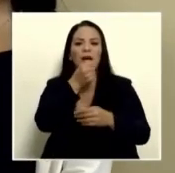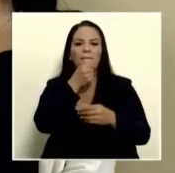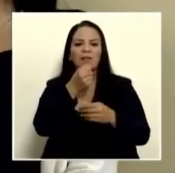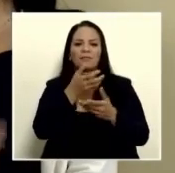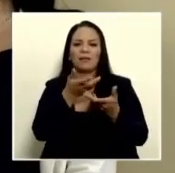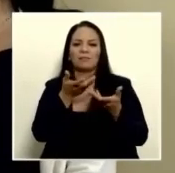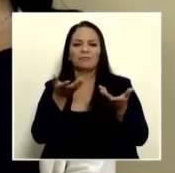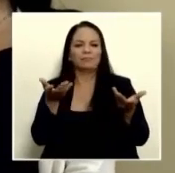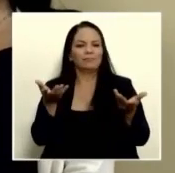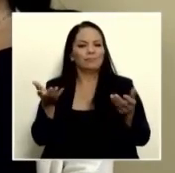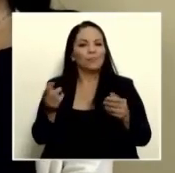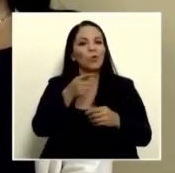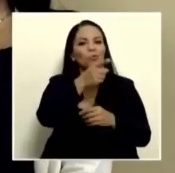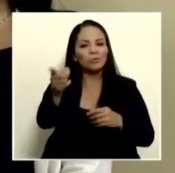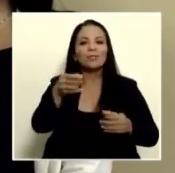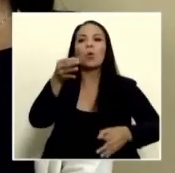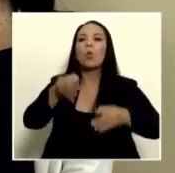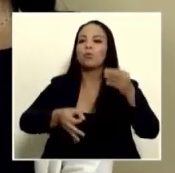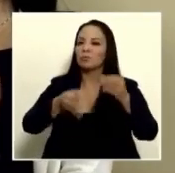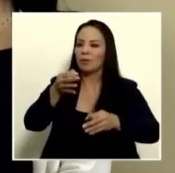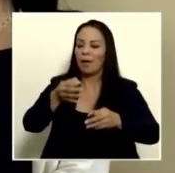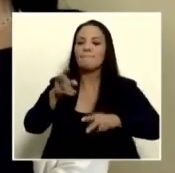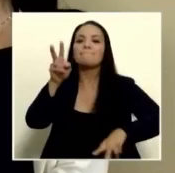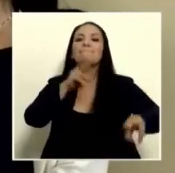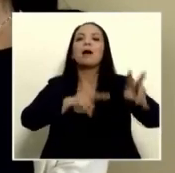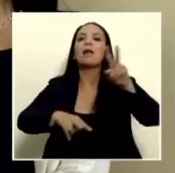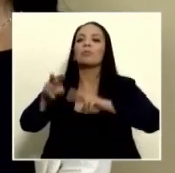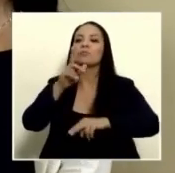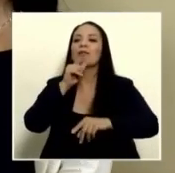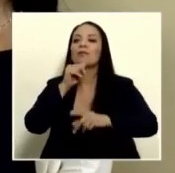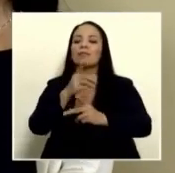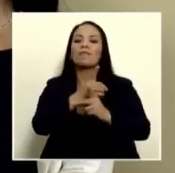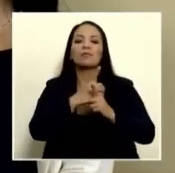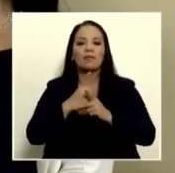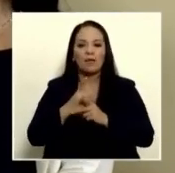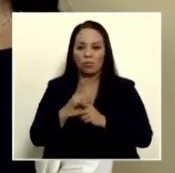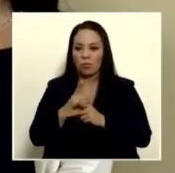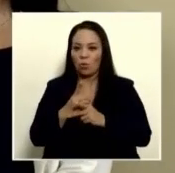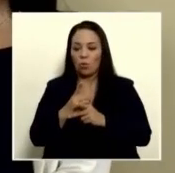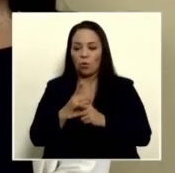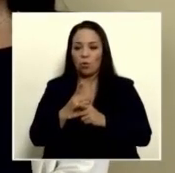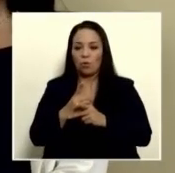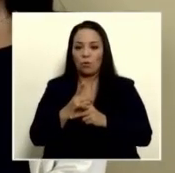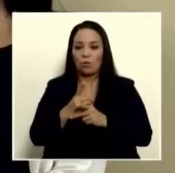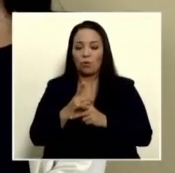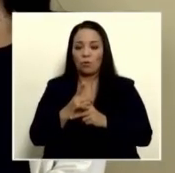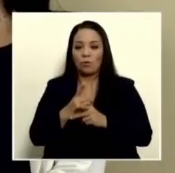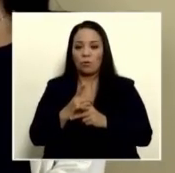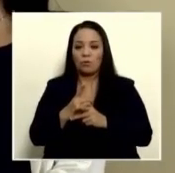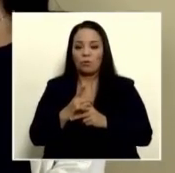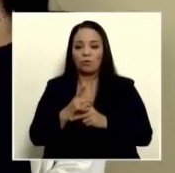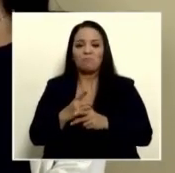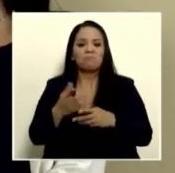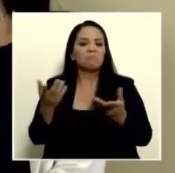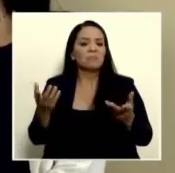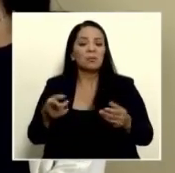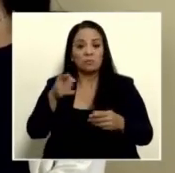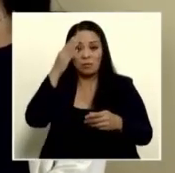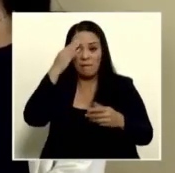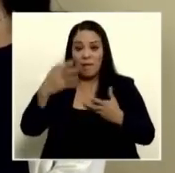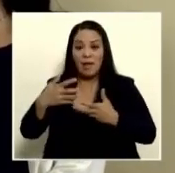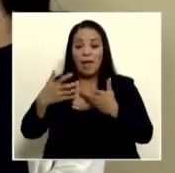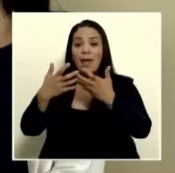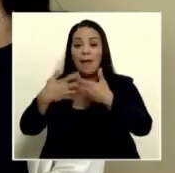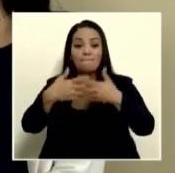a quienes están defendiendo no los empresarios los empresarios en su enorme mayoría son